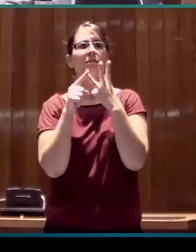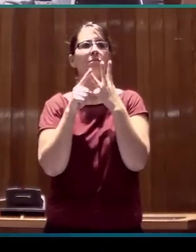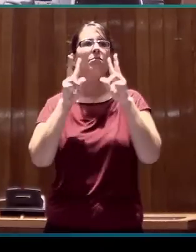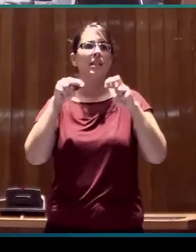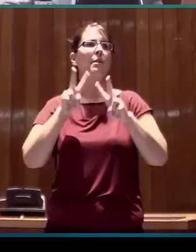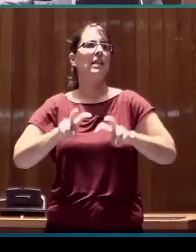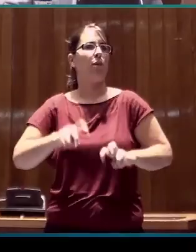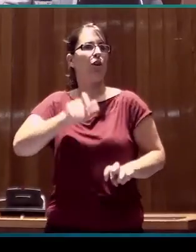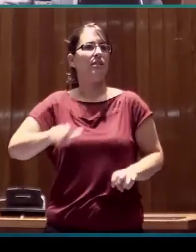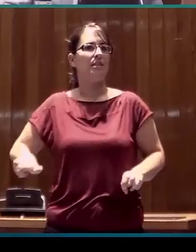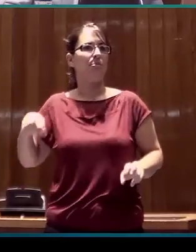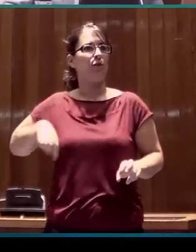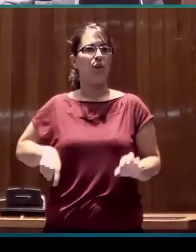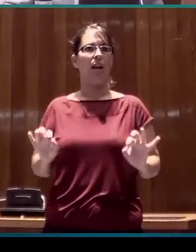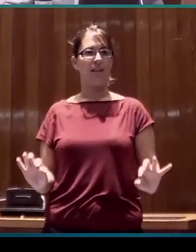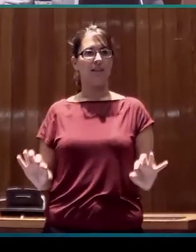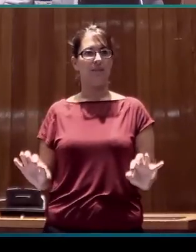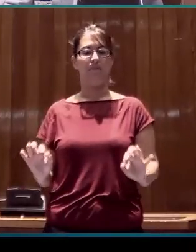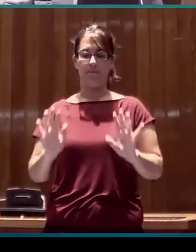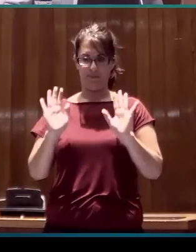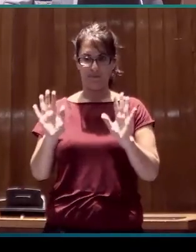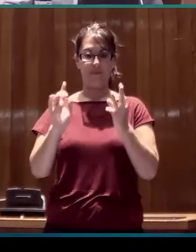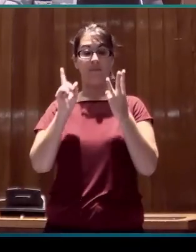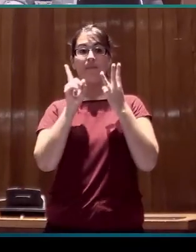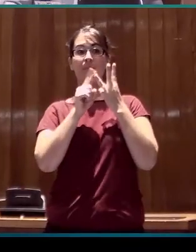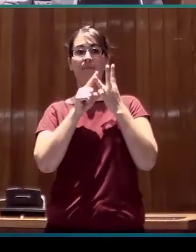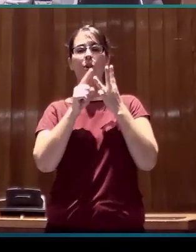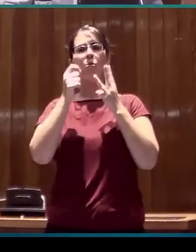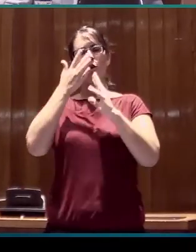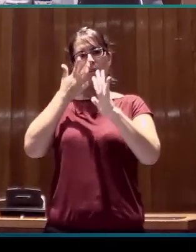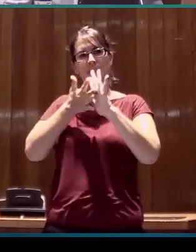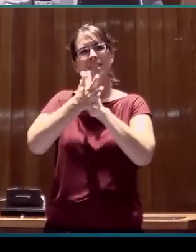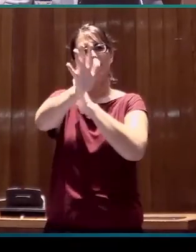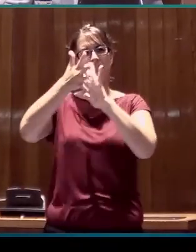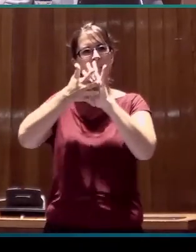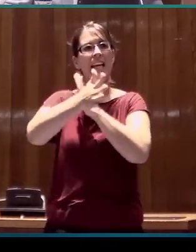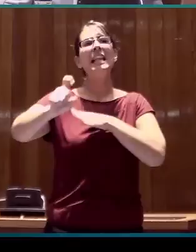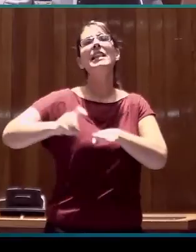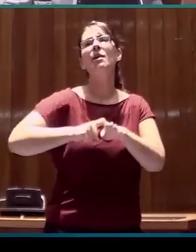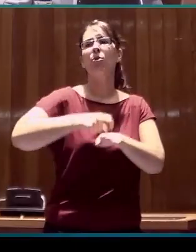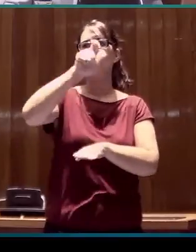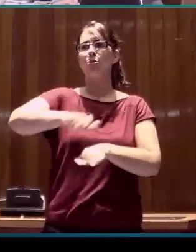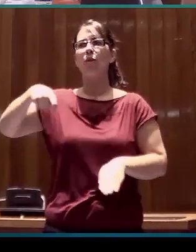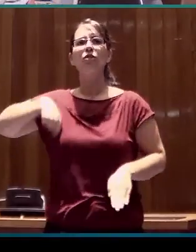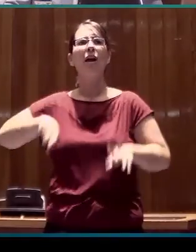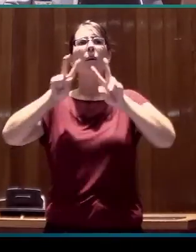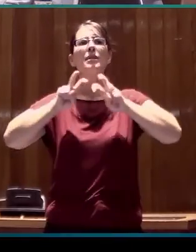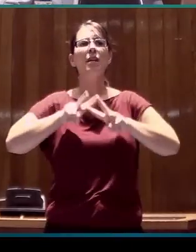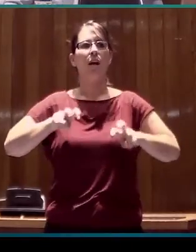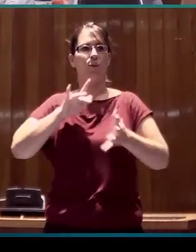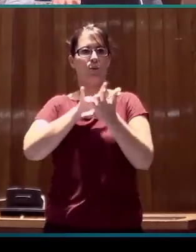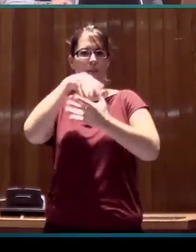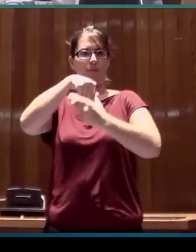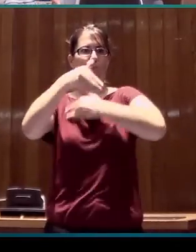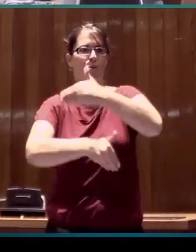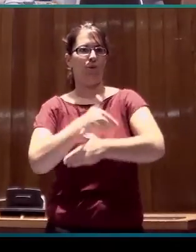investigadores. Y aquí haré un poco de abstracción sobre los diferentes tipos de investigadores que estamos vinculados en este proceso